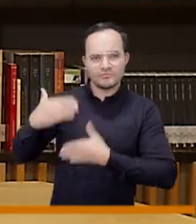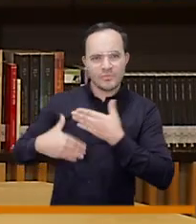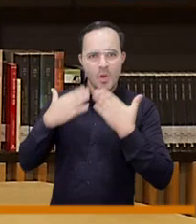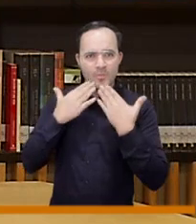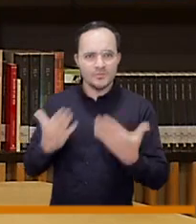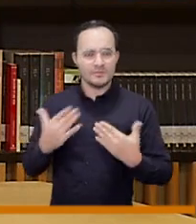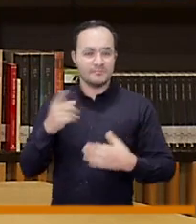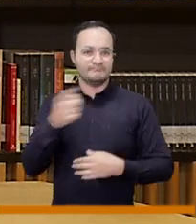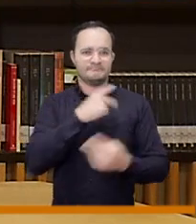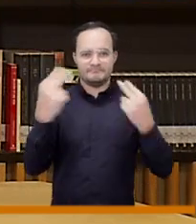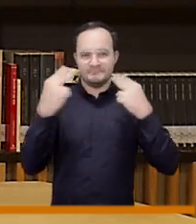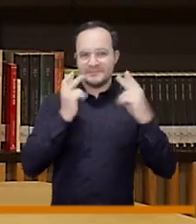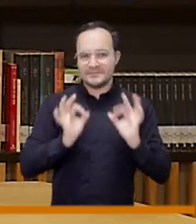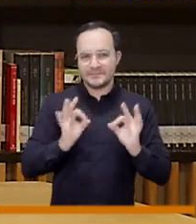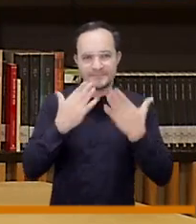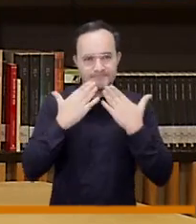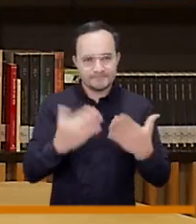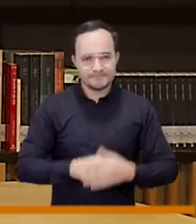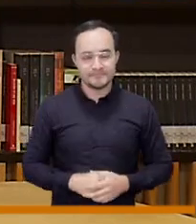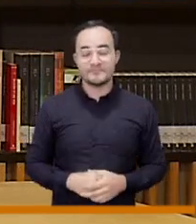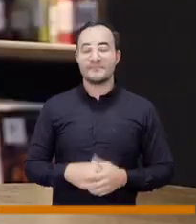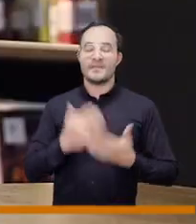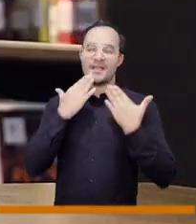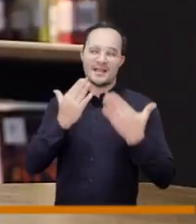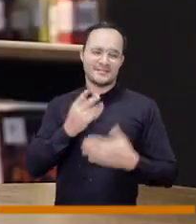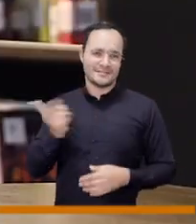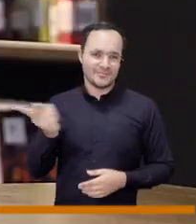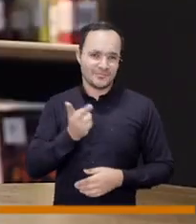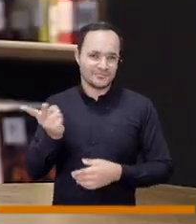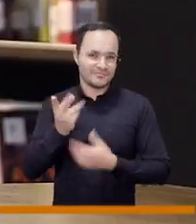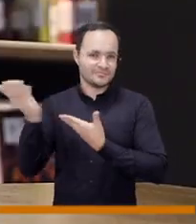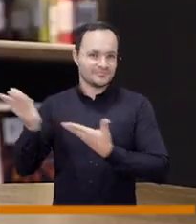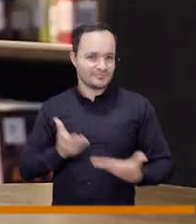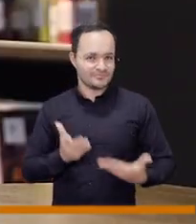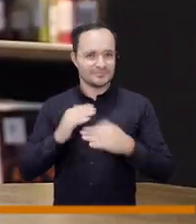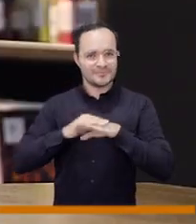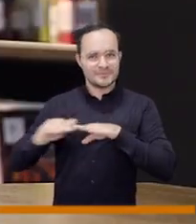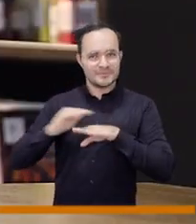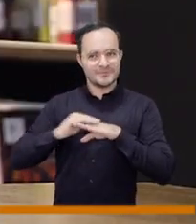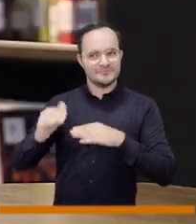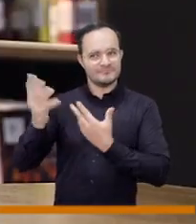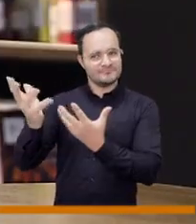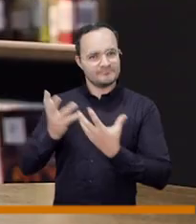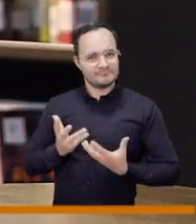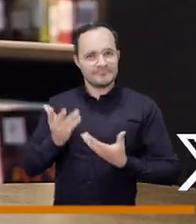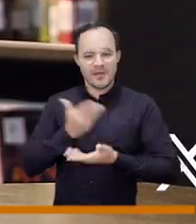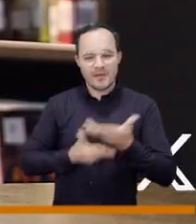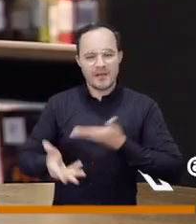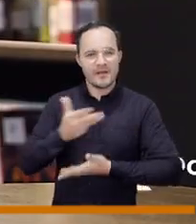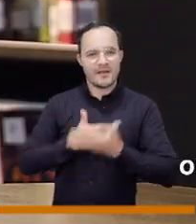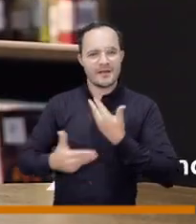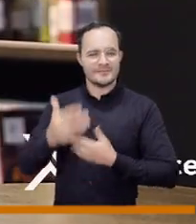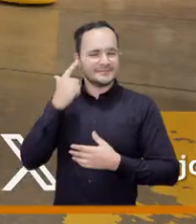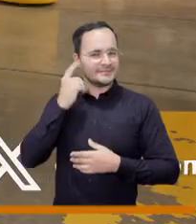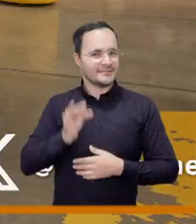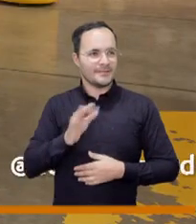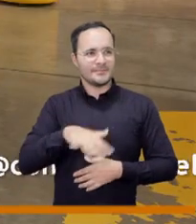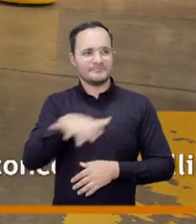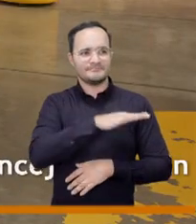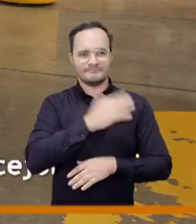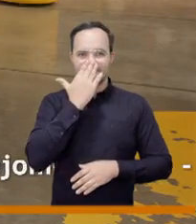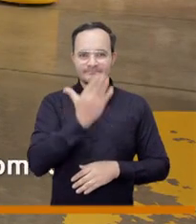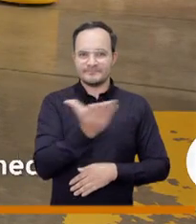siempre pendiente de lo que hacemos en el consejo de medellín a ustedes concejales muchísimas gracias por aceptar esta invitación y formar